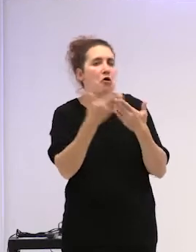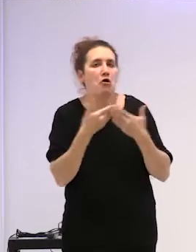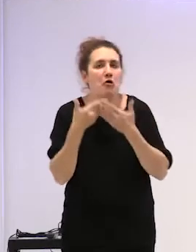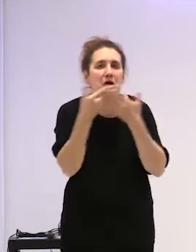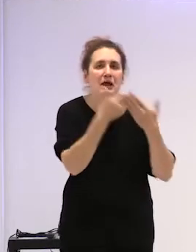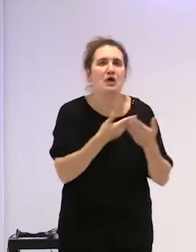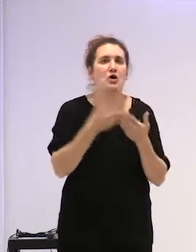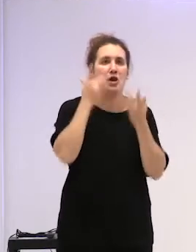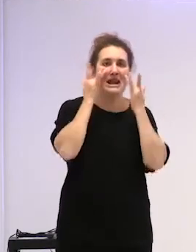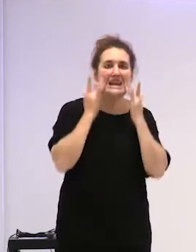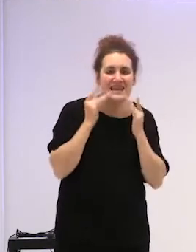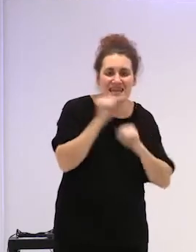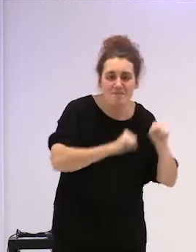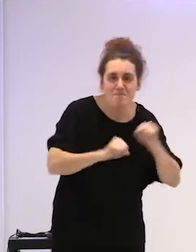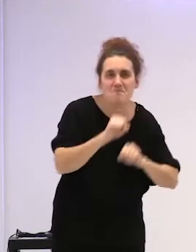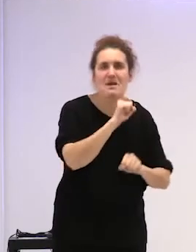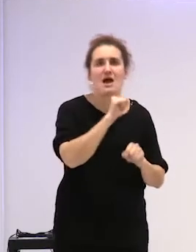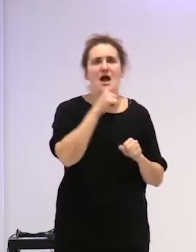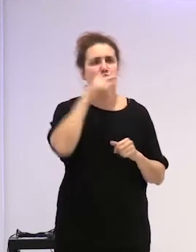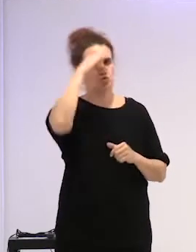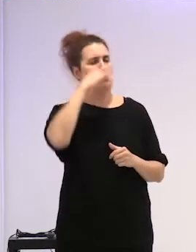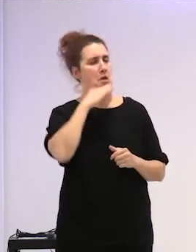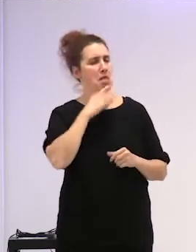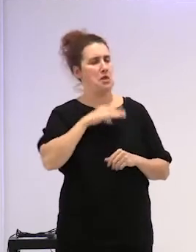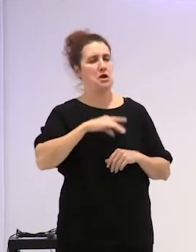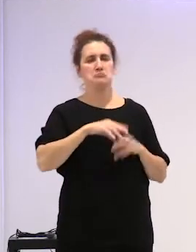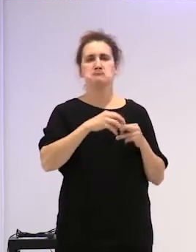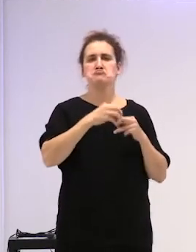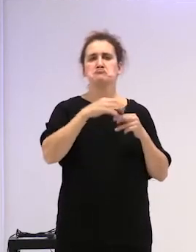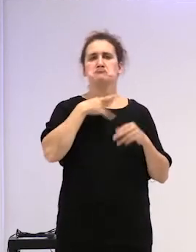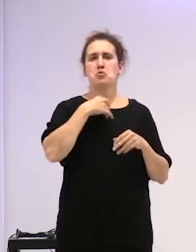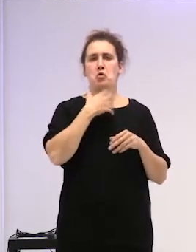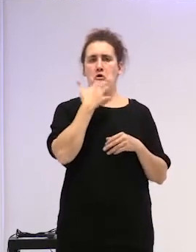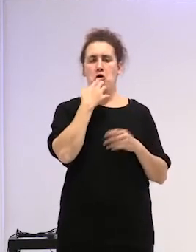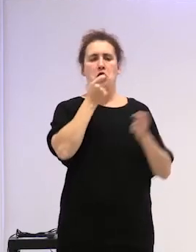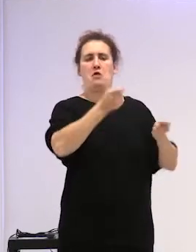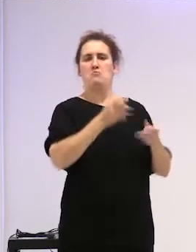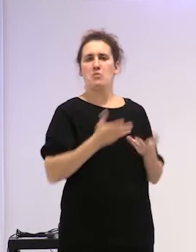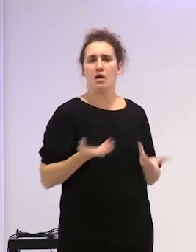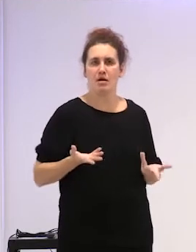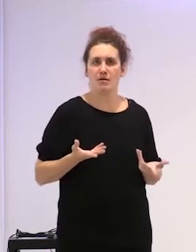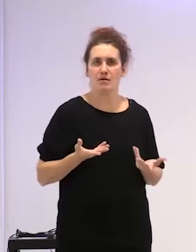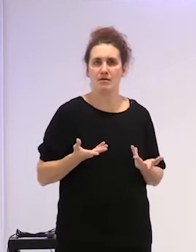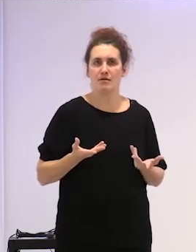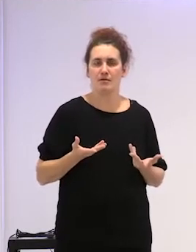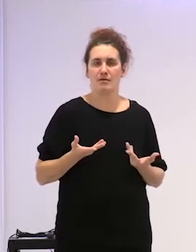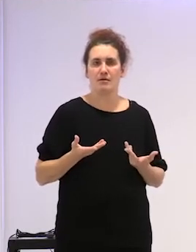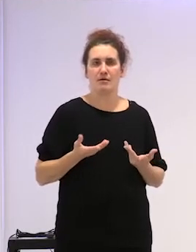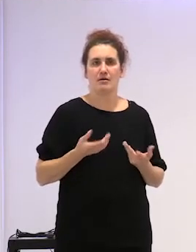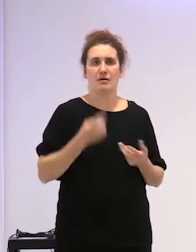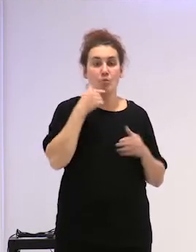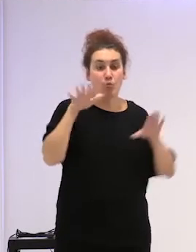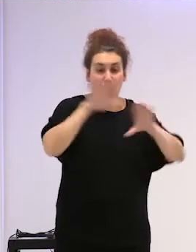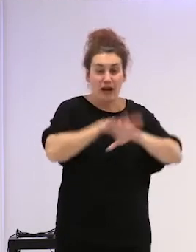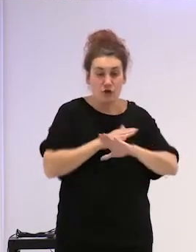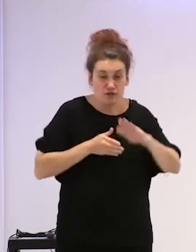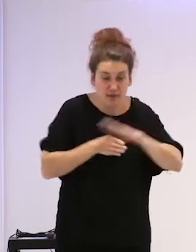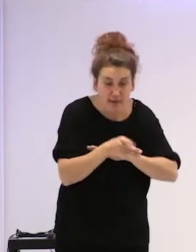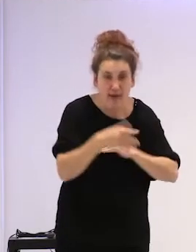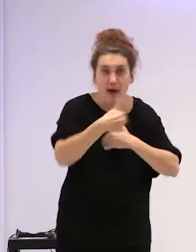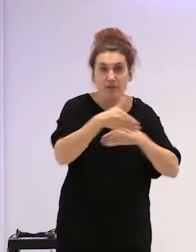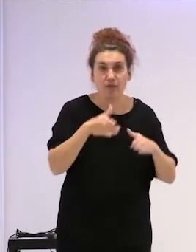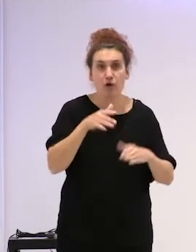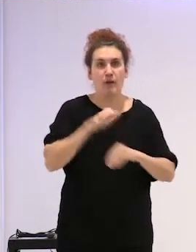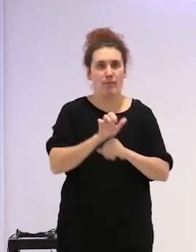que las limpia, que es un padre ejemplar incluso, por las noches entra a su habitación y la viola, ¿no?